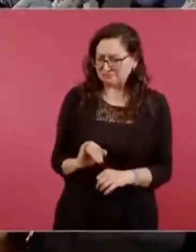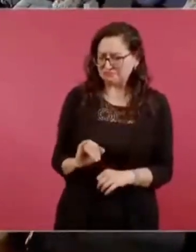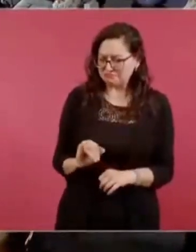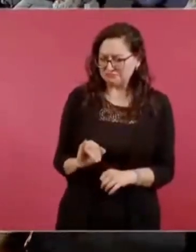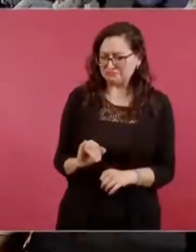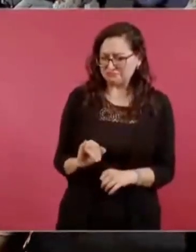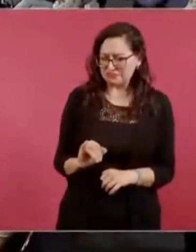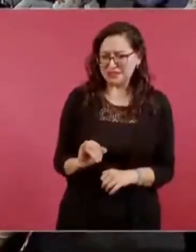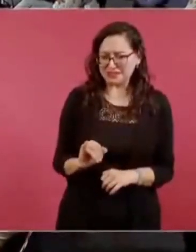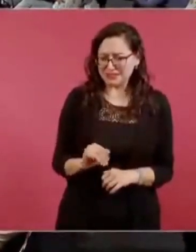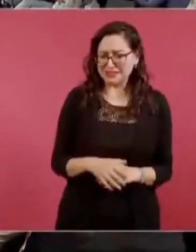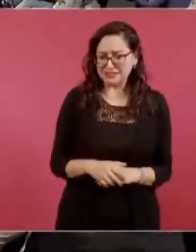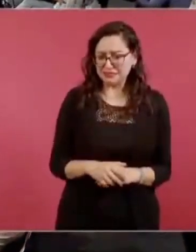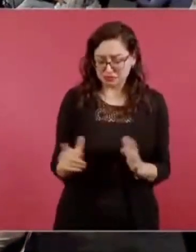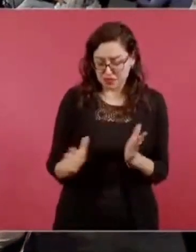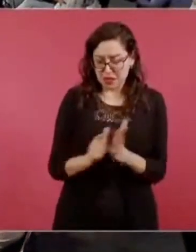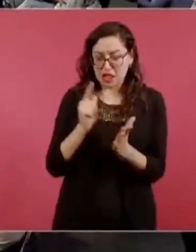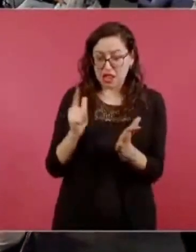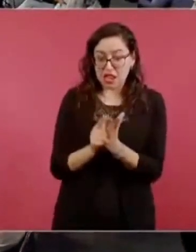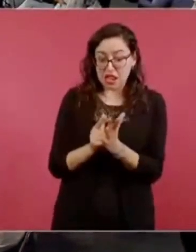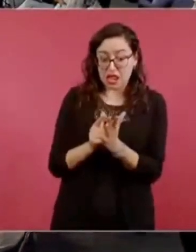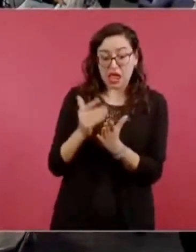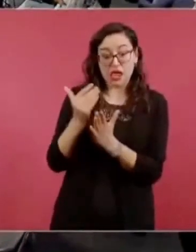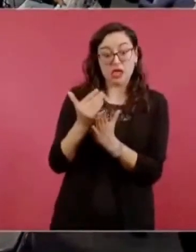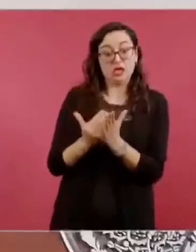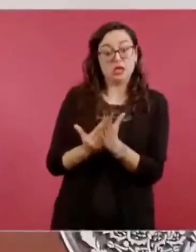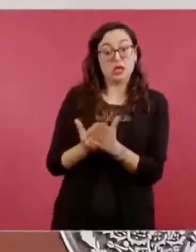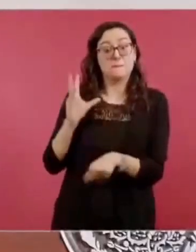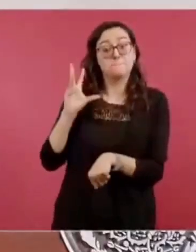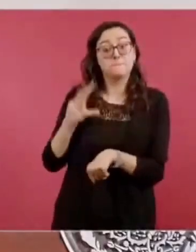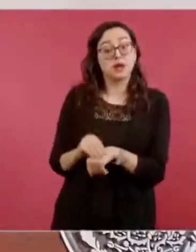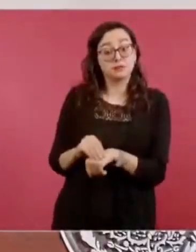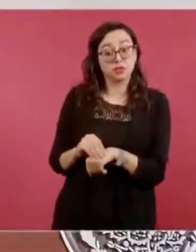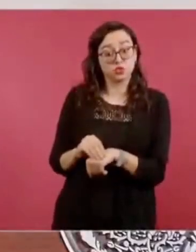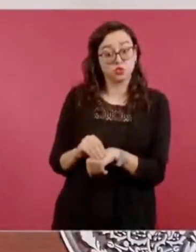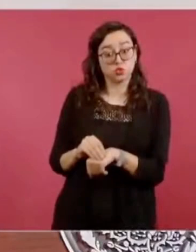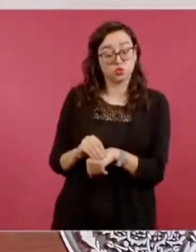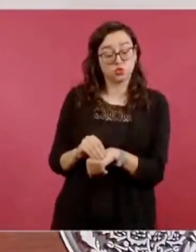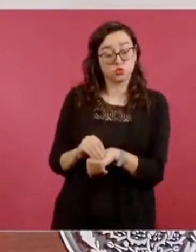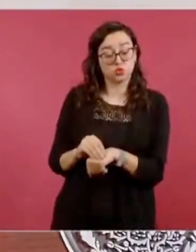todo lo que la ley nos permita hacer.